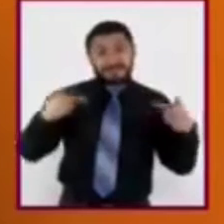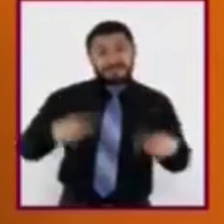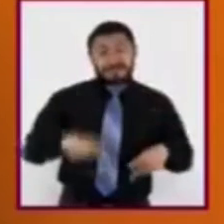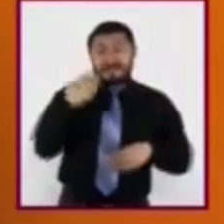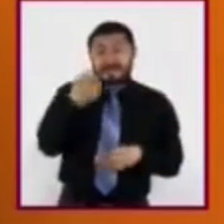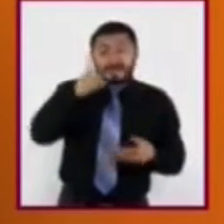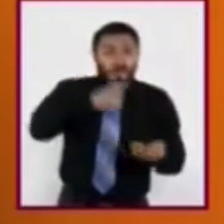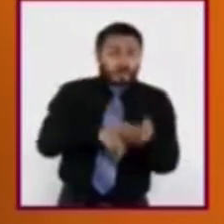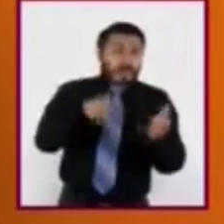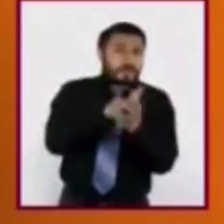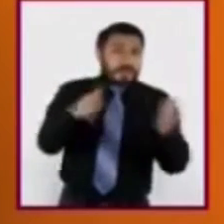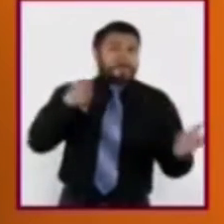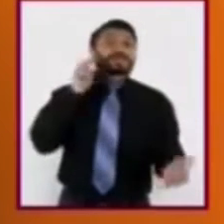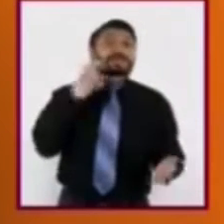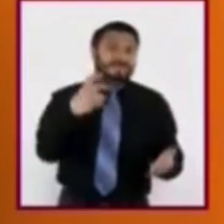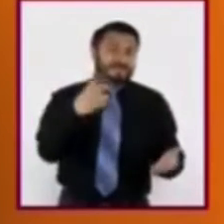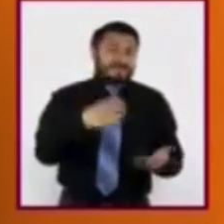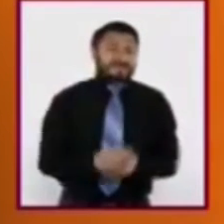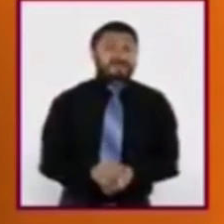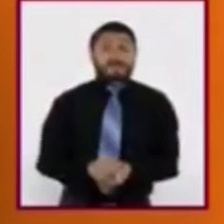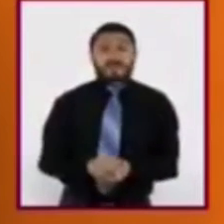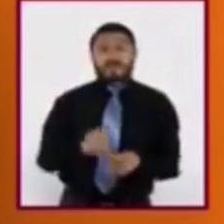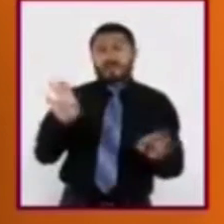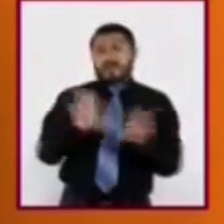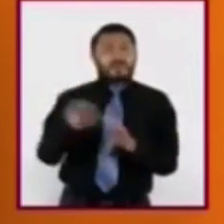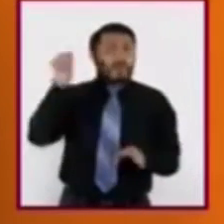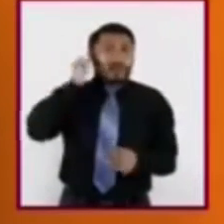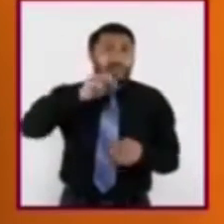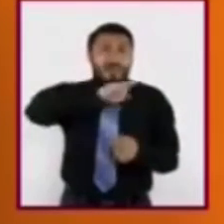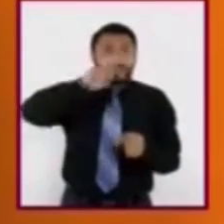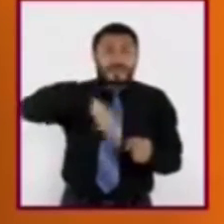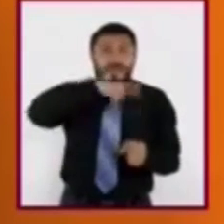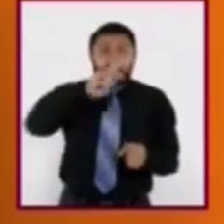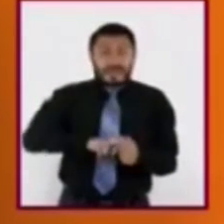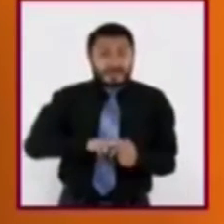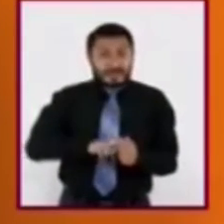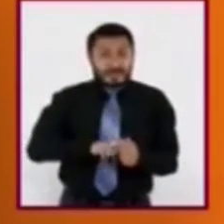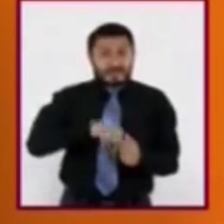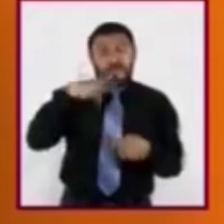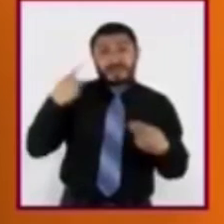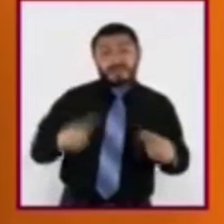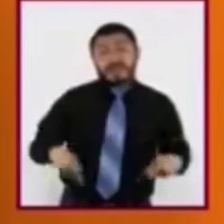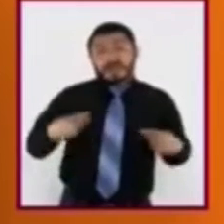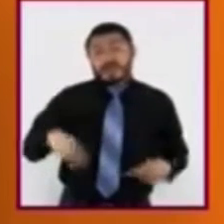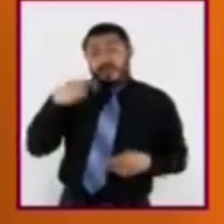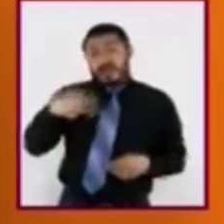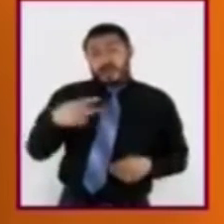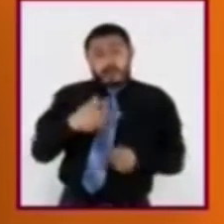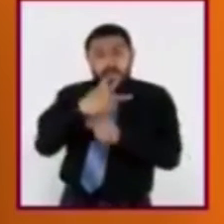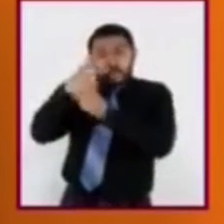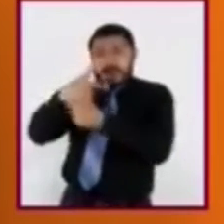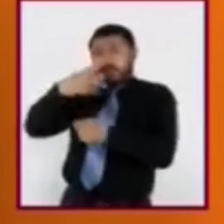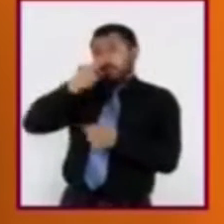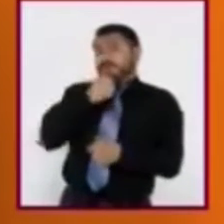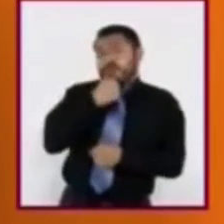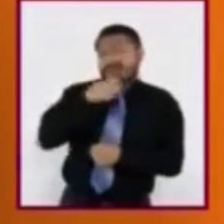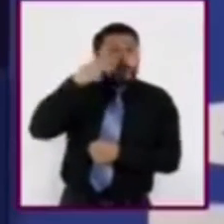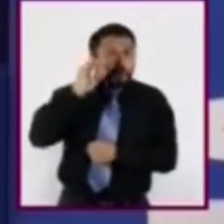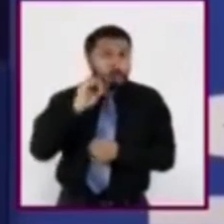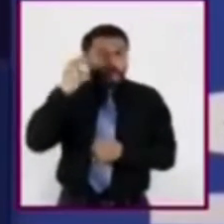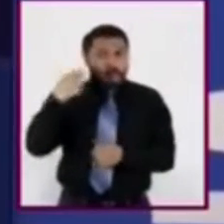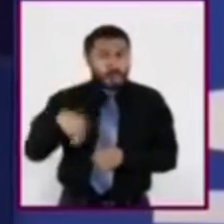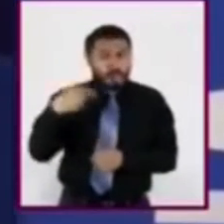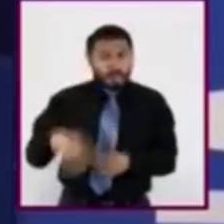nota periodística. En general, se incluye el nombre del periodista o de la agencia de noticias al principio, como decíamos, o